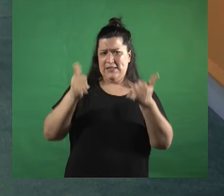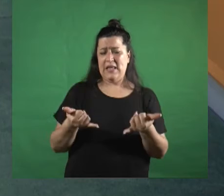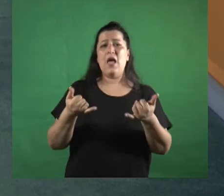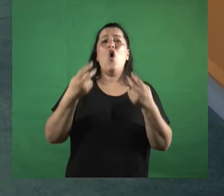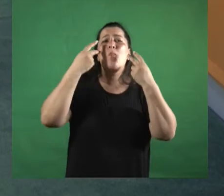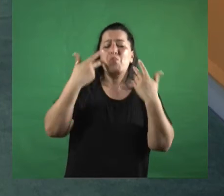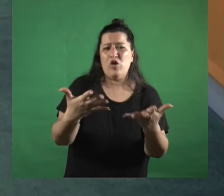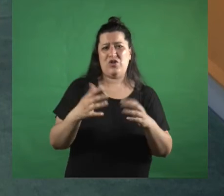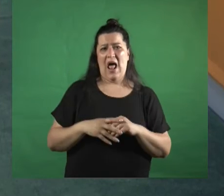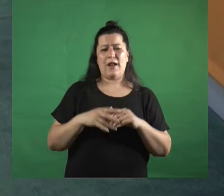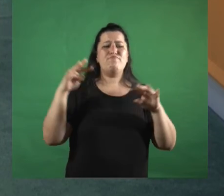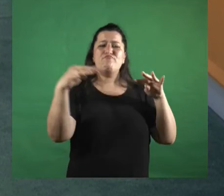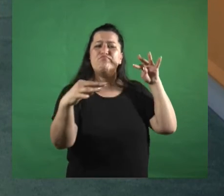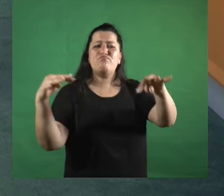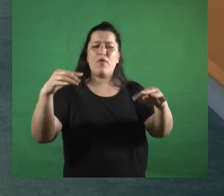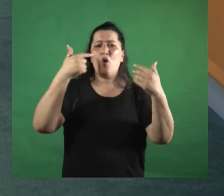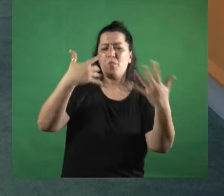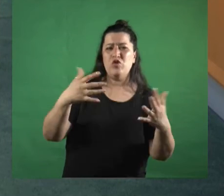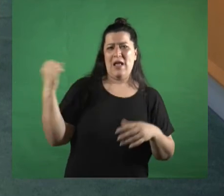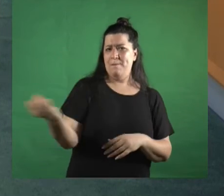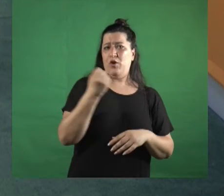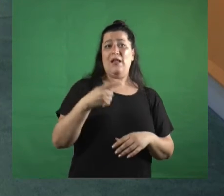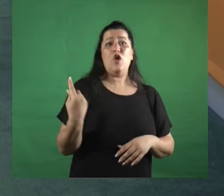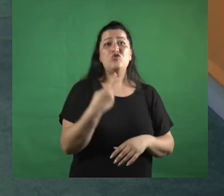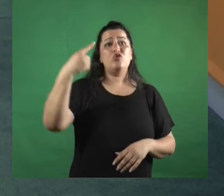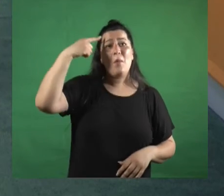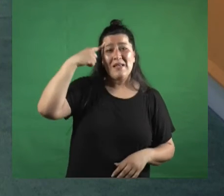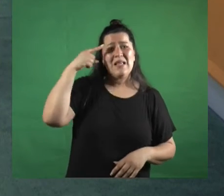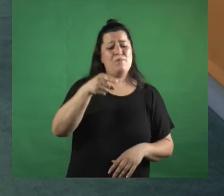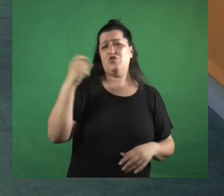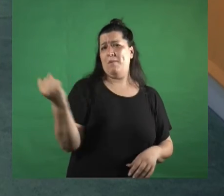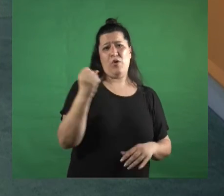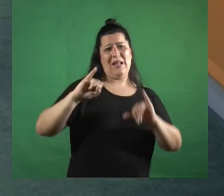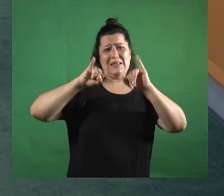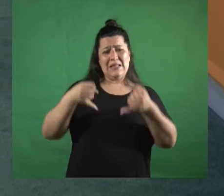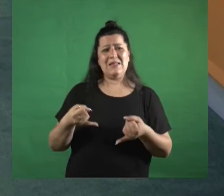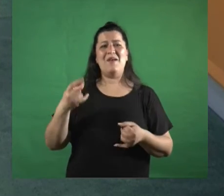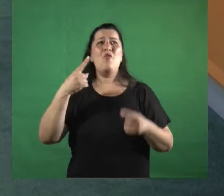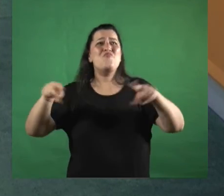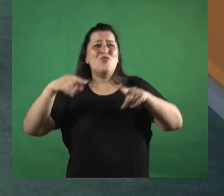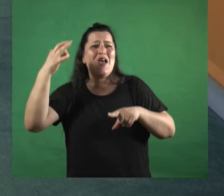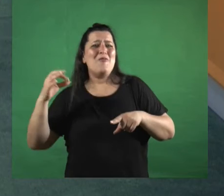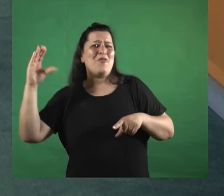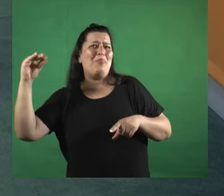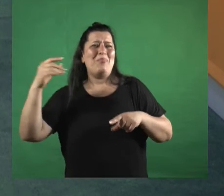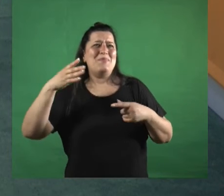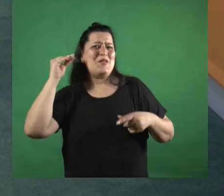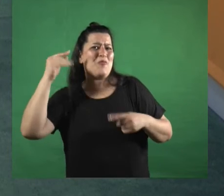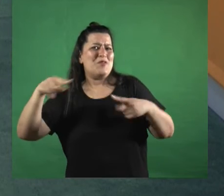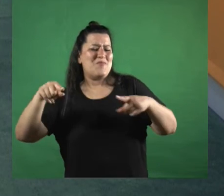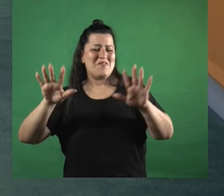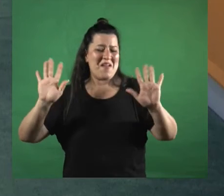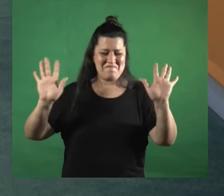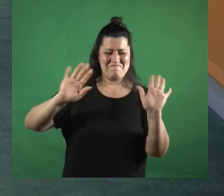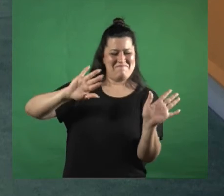visibilizar ¿no? porque creemos que que es importante tenemos música de fondo igual los dos somos negros va